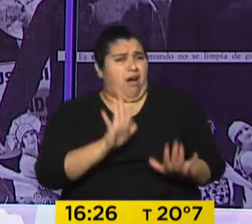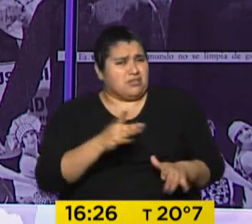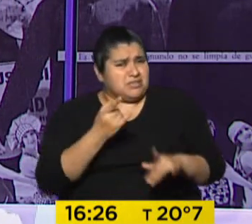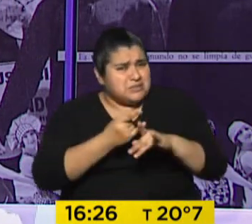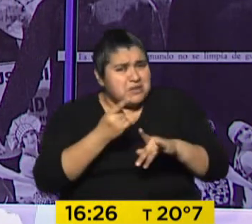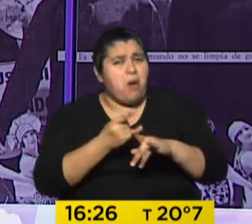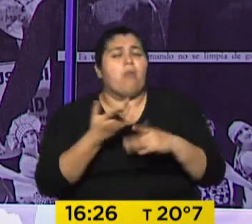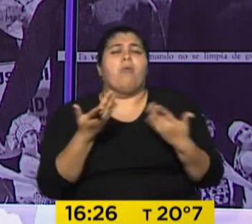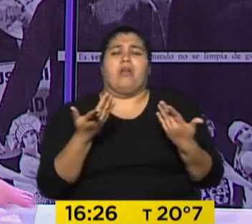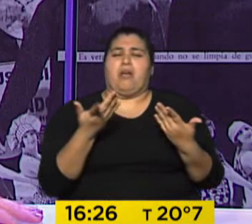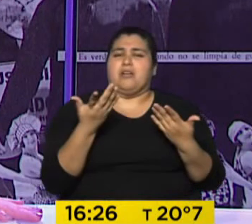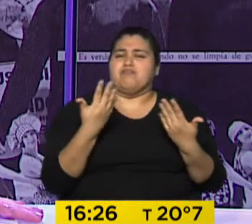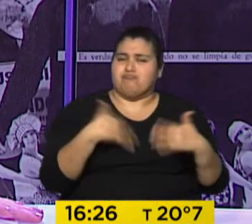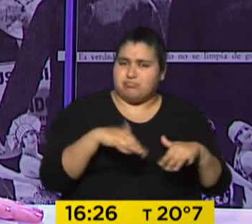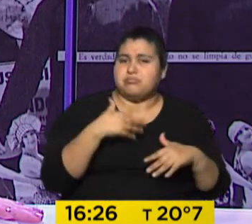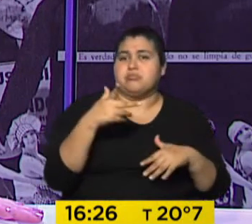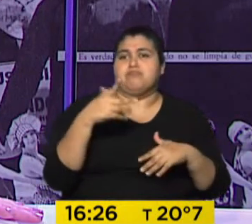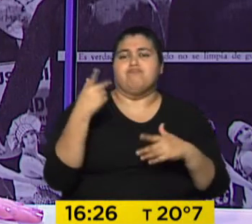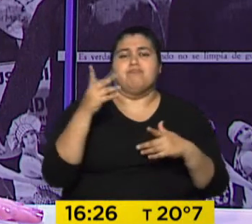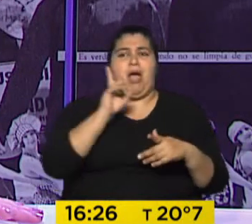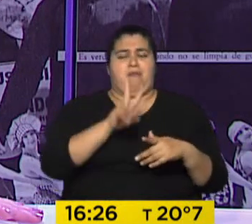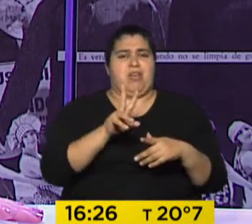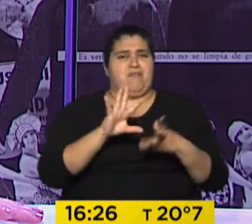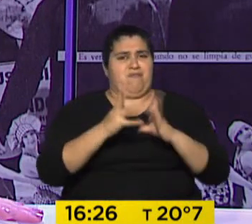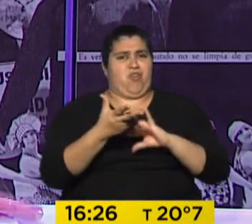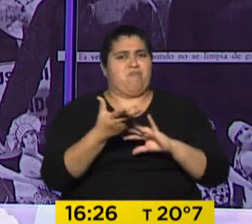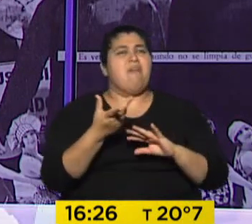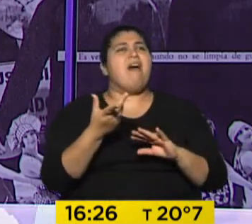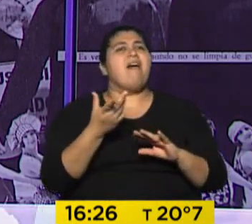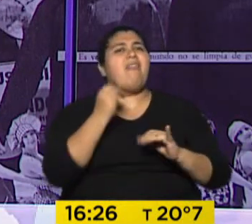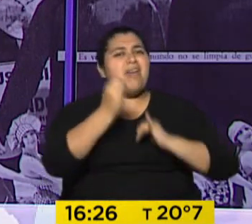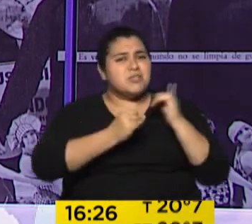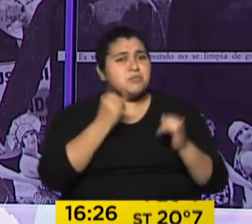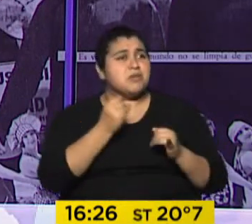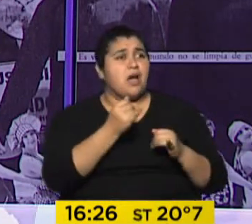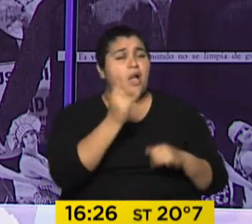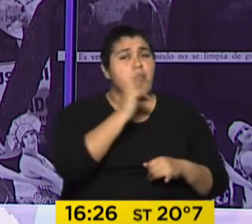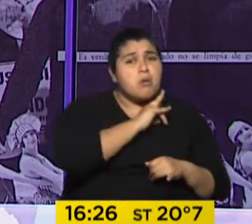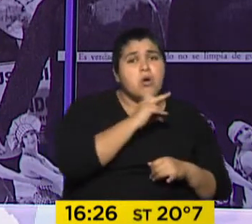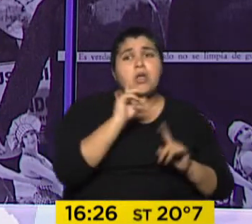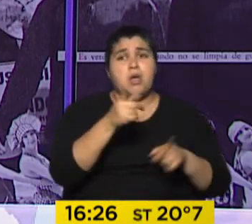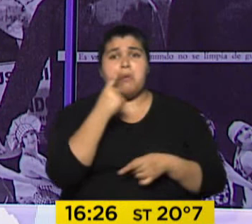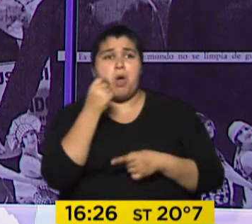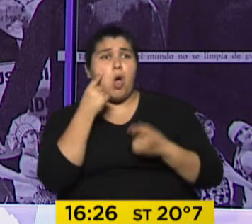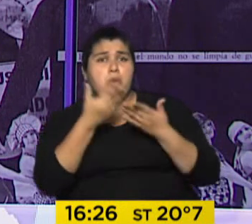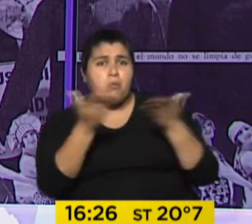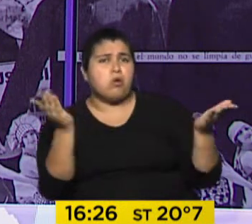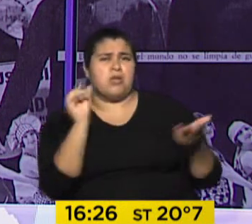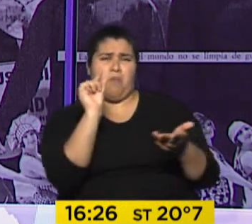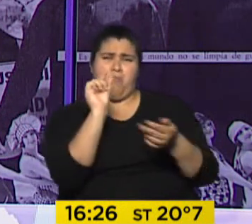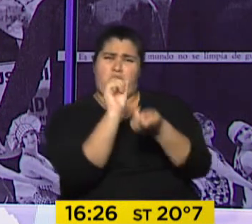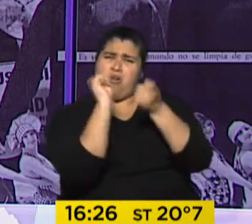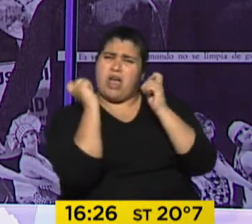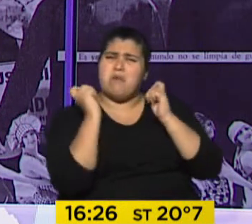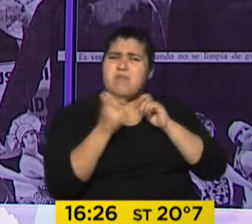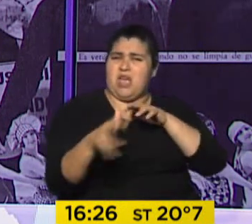oportunidad. Un buen ejercicio, como decíamos la semana pasada, para nosotros y para los hombres también. Regenerando conceptos con Vero